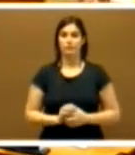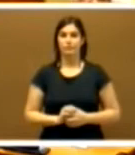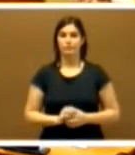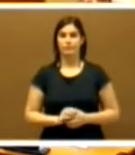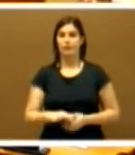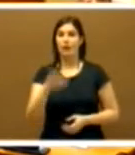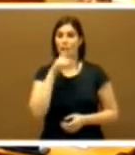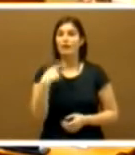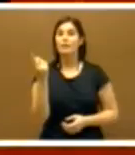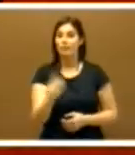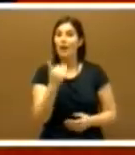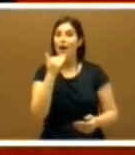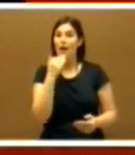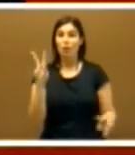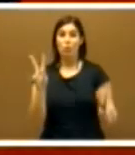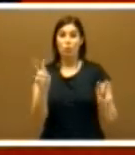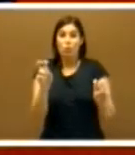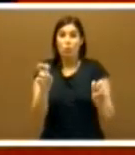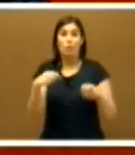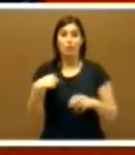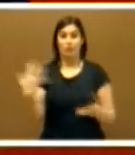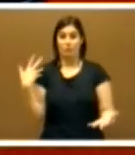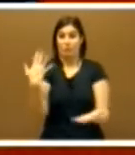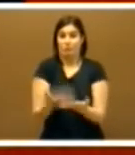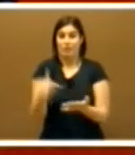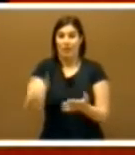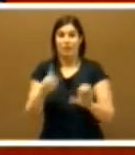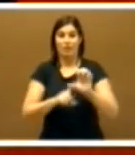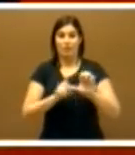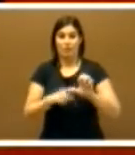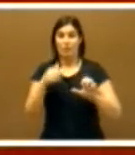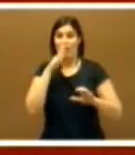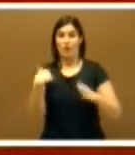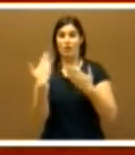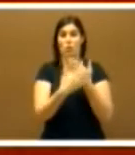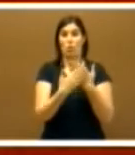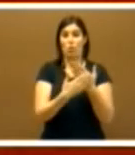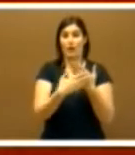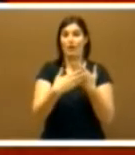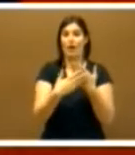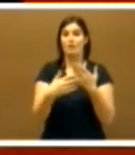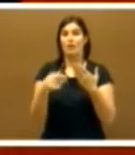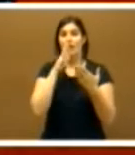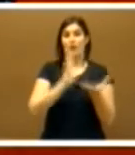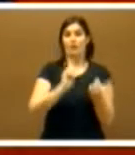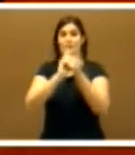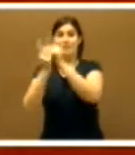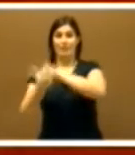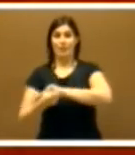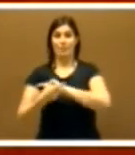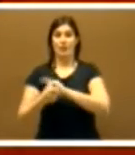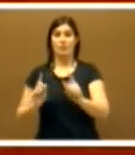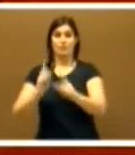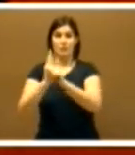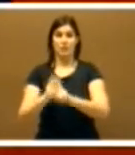Un hecho también noticioso que no había ocurrido nunca en estos años en Extremadura y es que quien gobierna pasa a la oposición y además que quien ganó ha perdido y no se va,